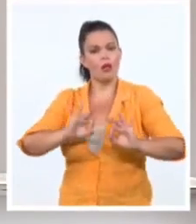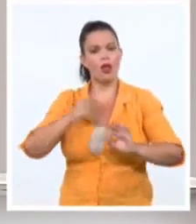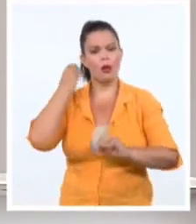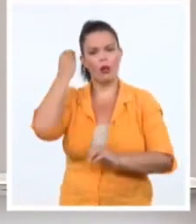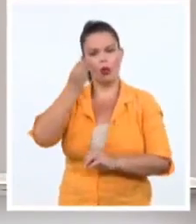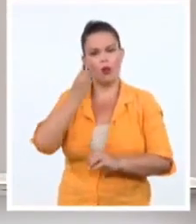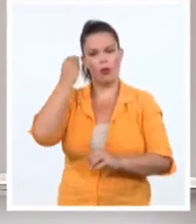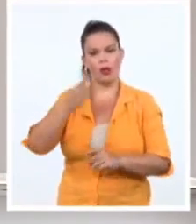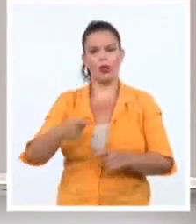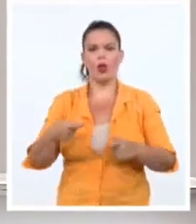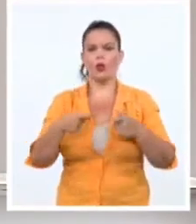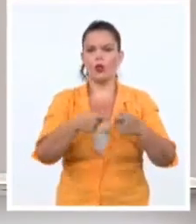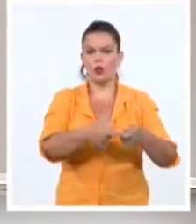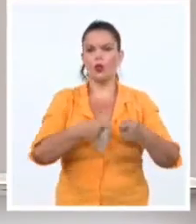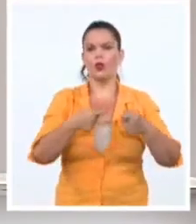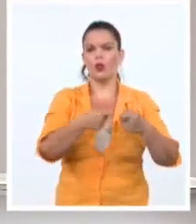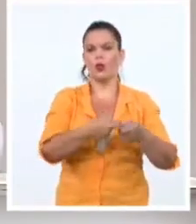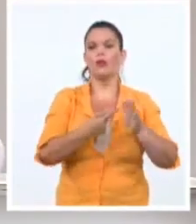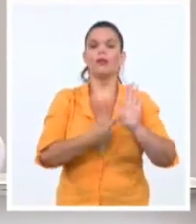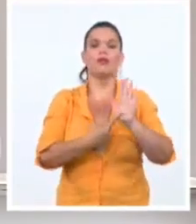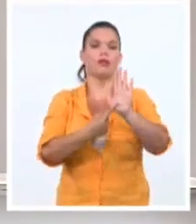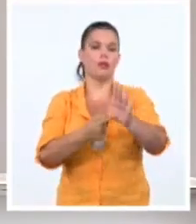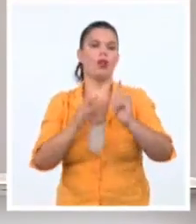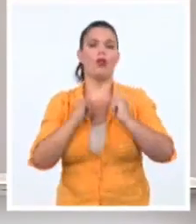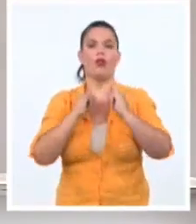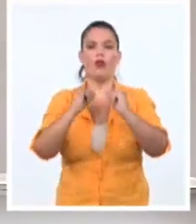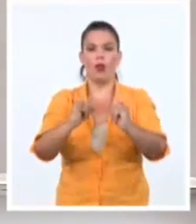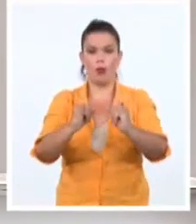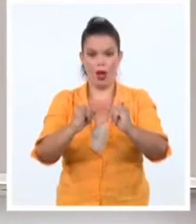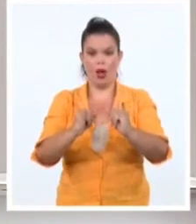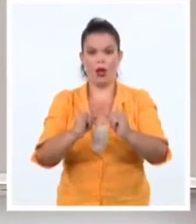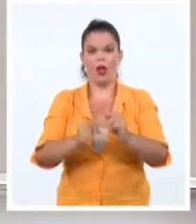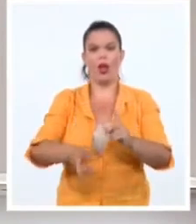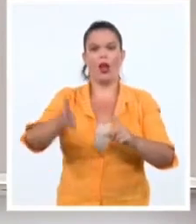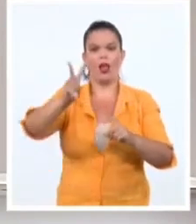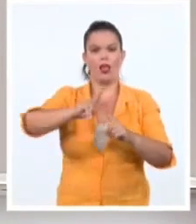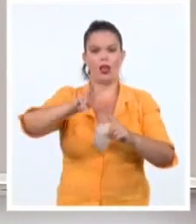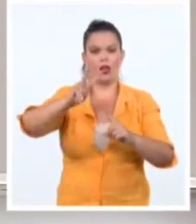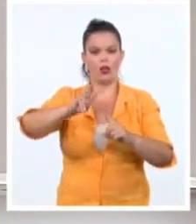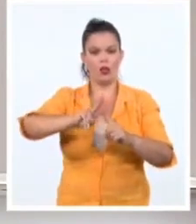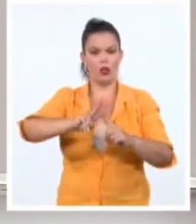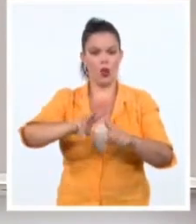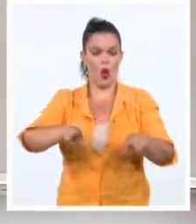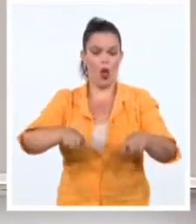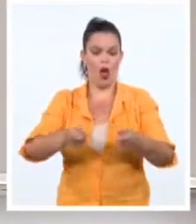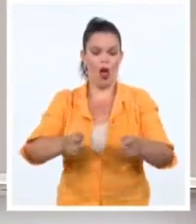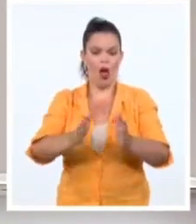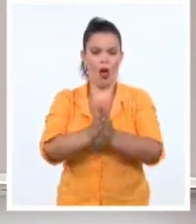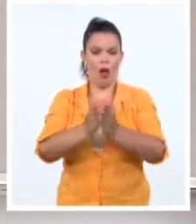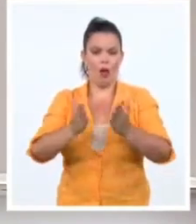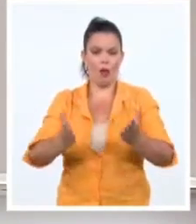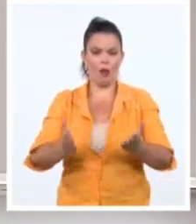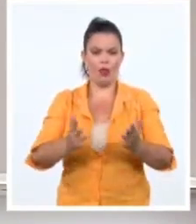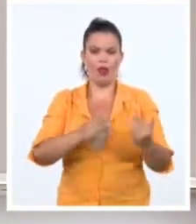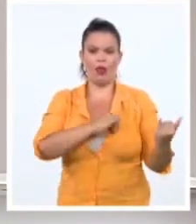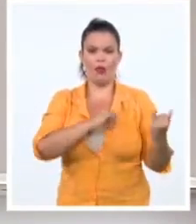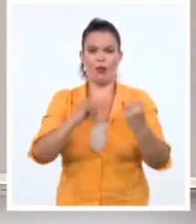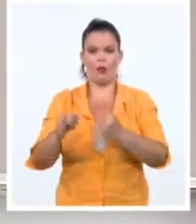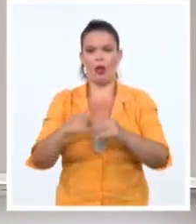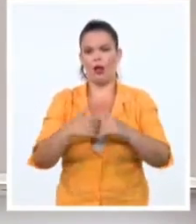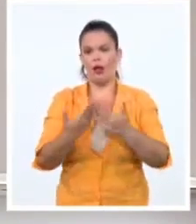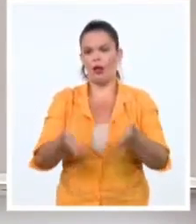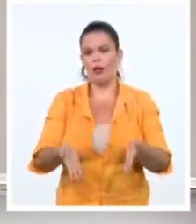la insistencia de presentar ante los medios de comunicación a las denominadas guarimbas como manifestaciones